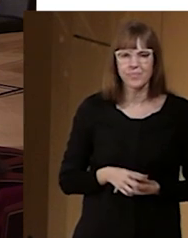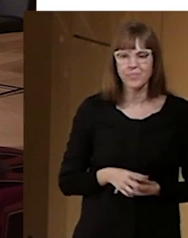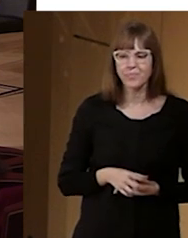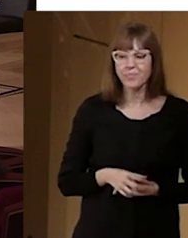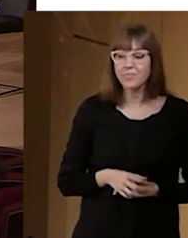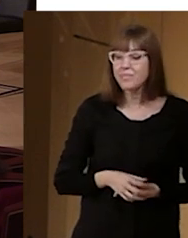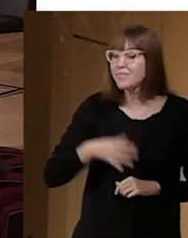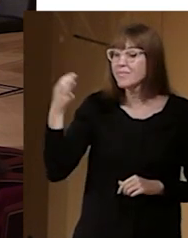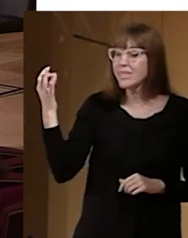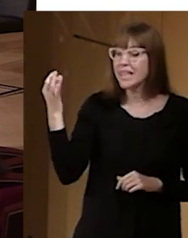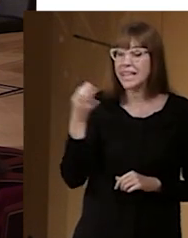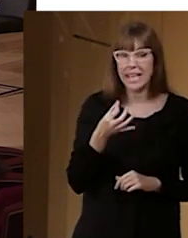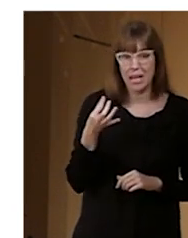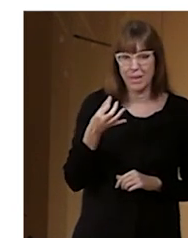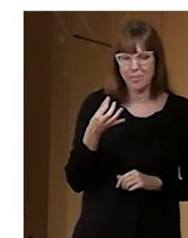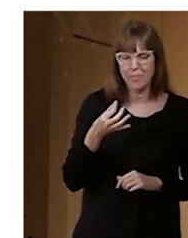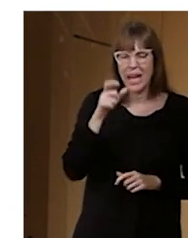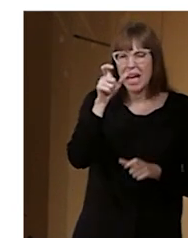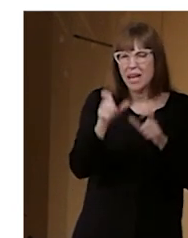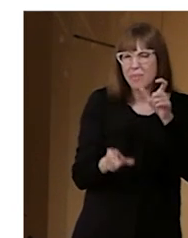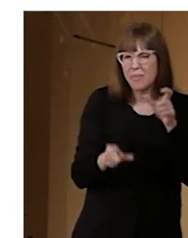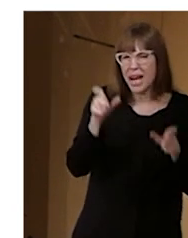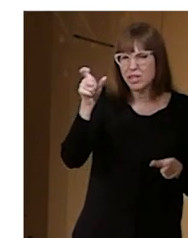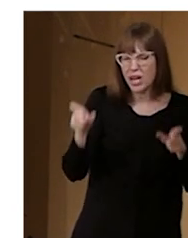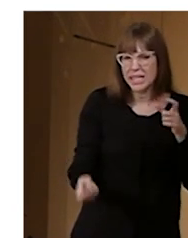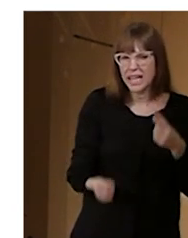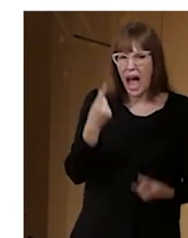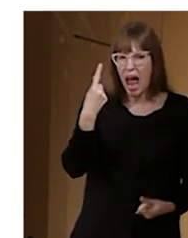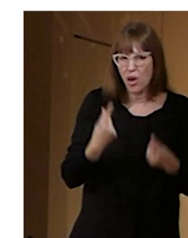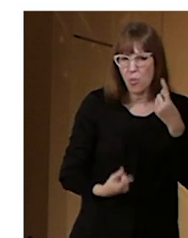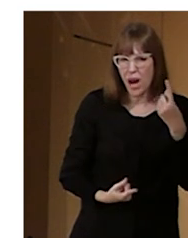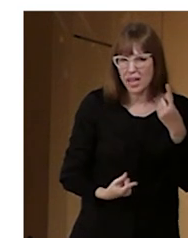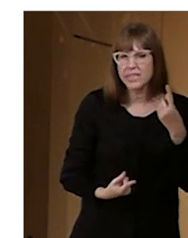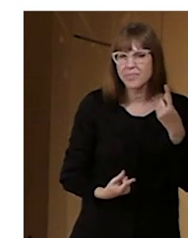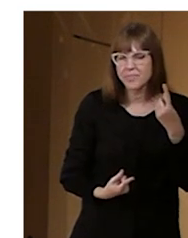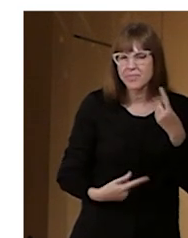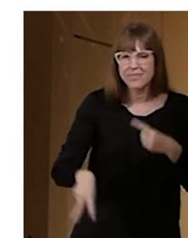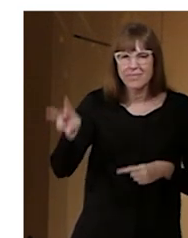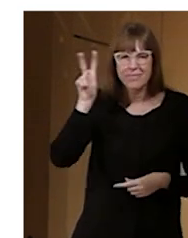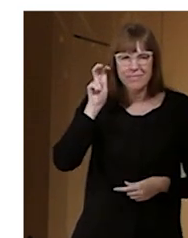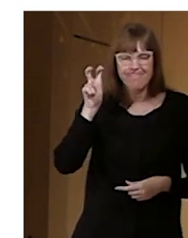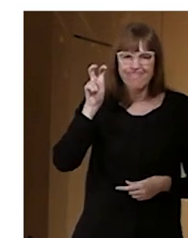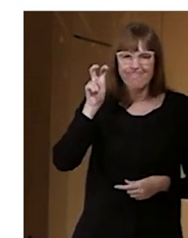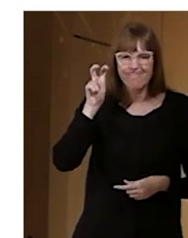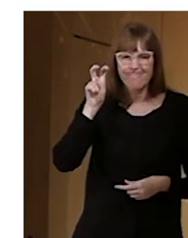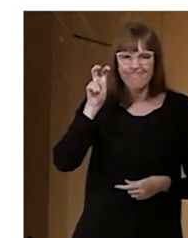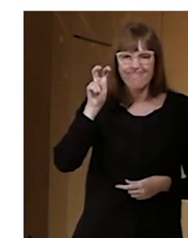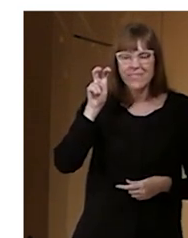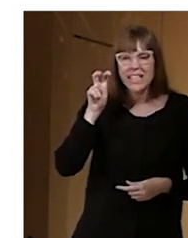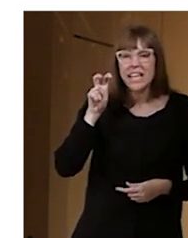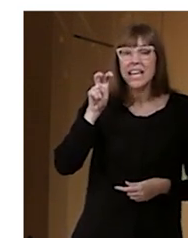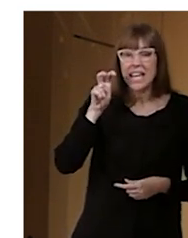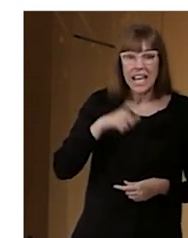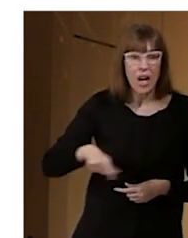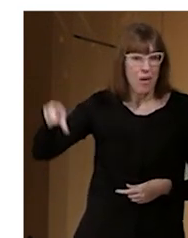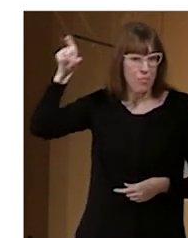¿Qué pasa? que hay muchas personas que no oyen bien y que no tienen prótesis auditivas compatibles con